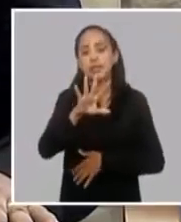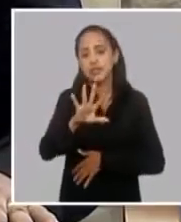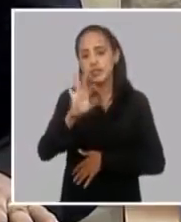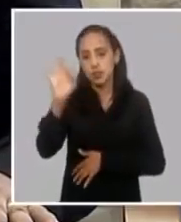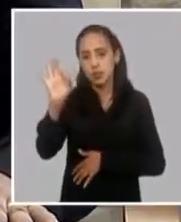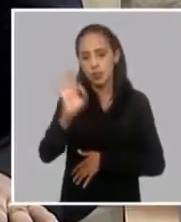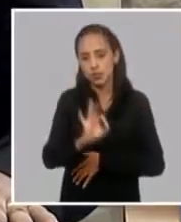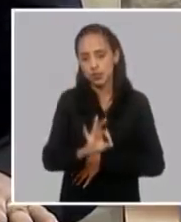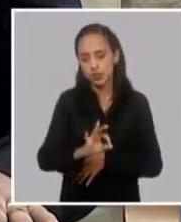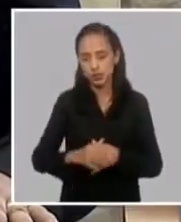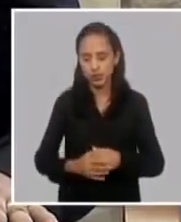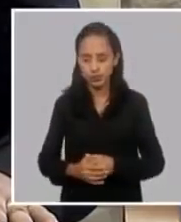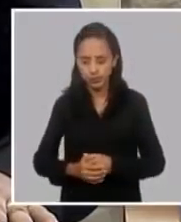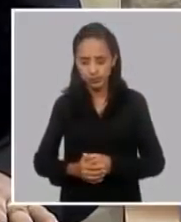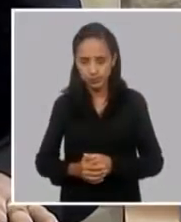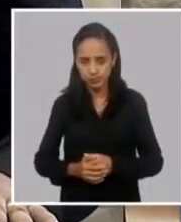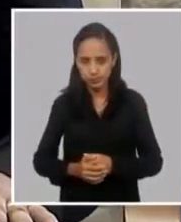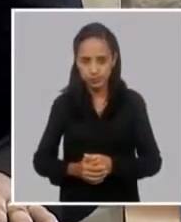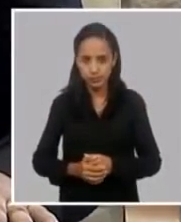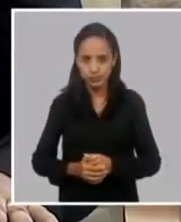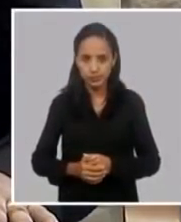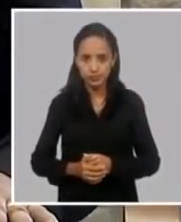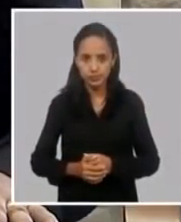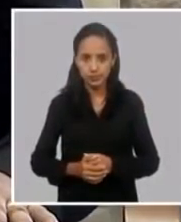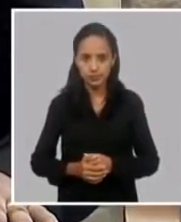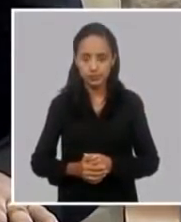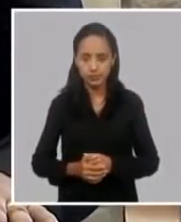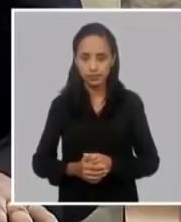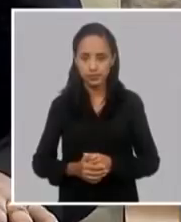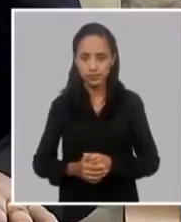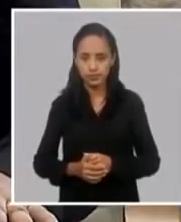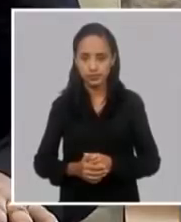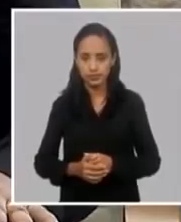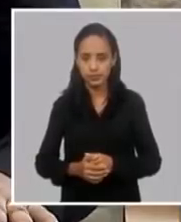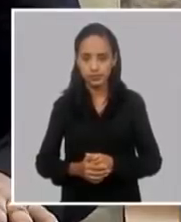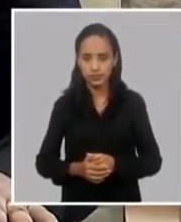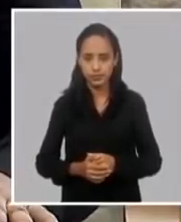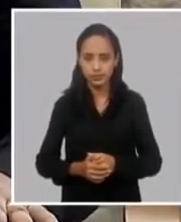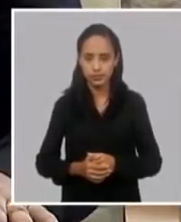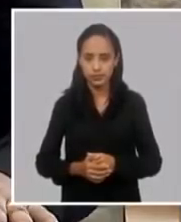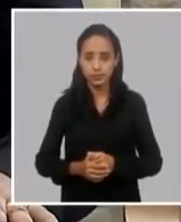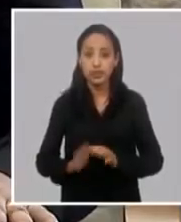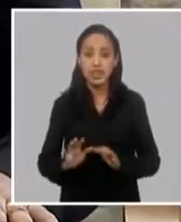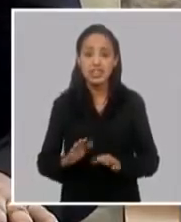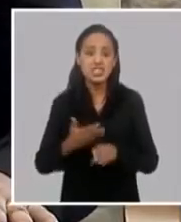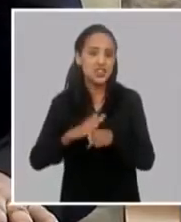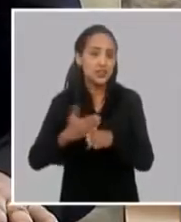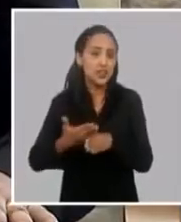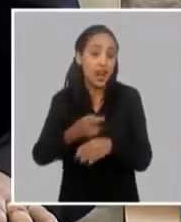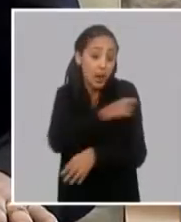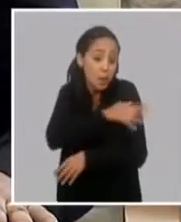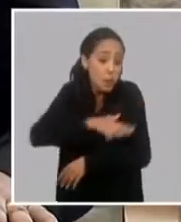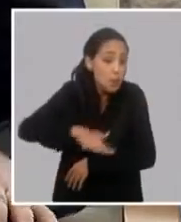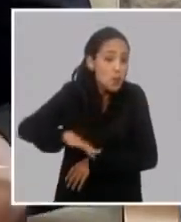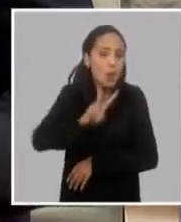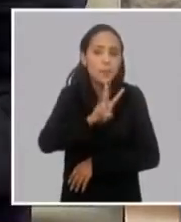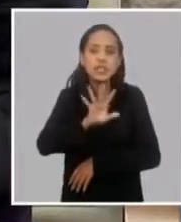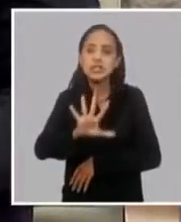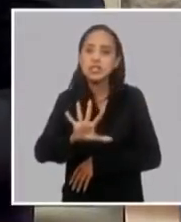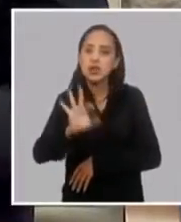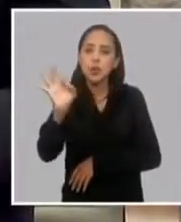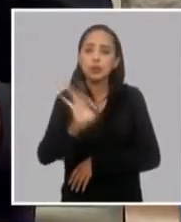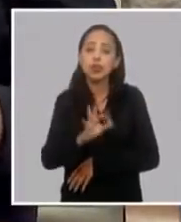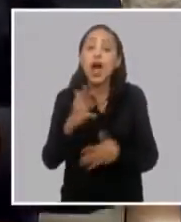% de su población. Es decir, un 25% a menos una dosis. Eso está por encima de la media